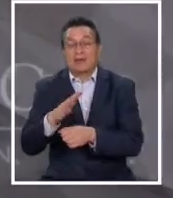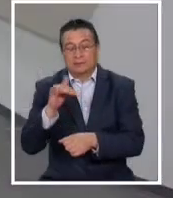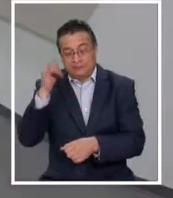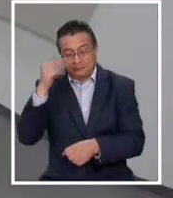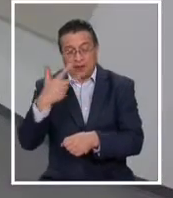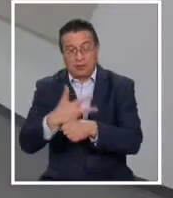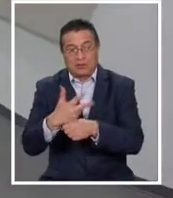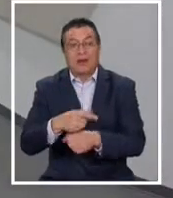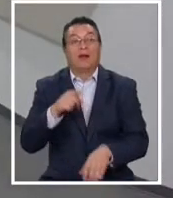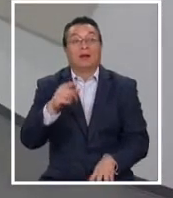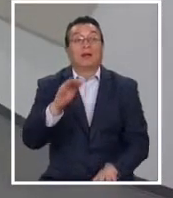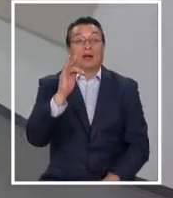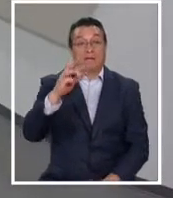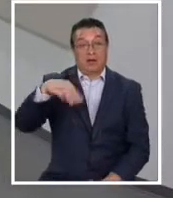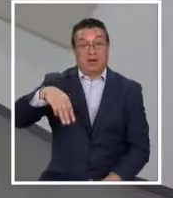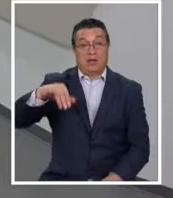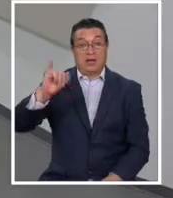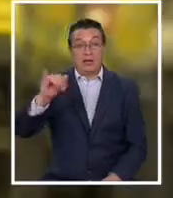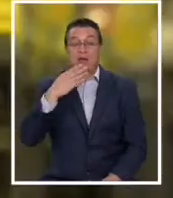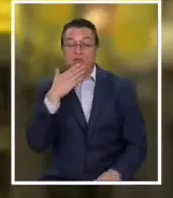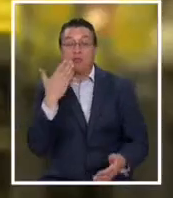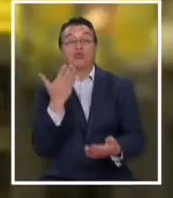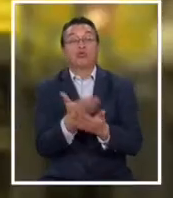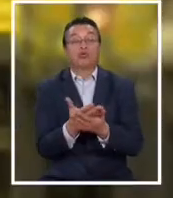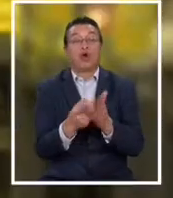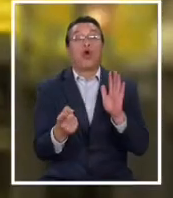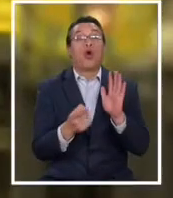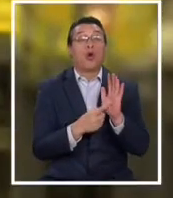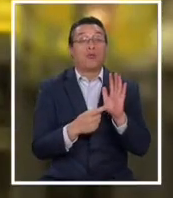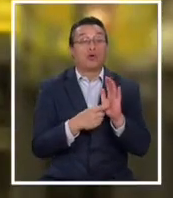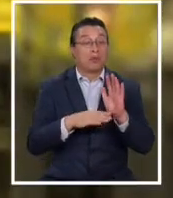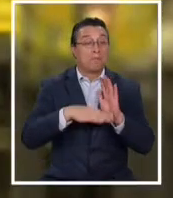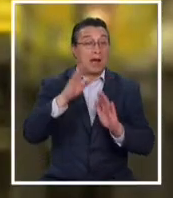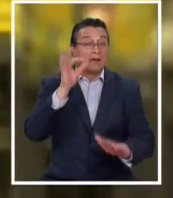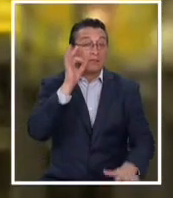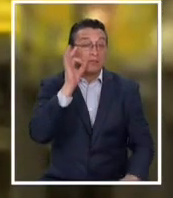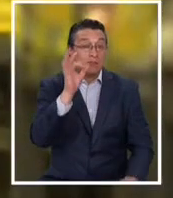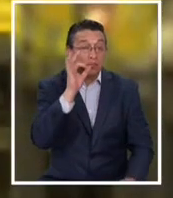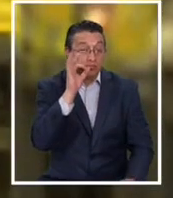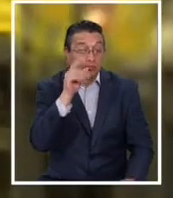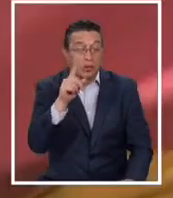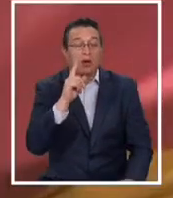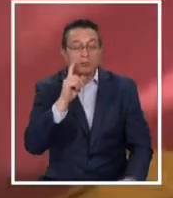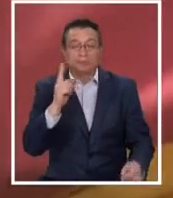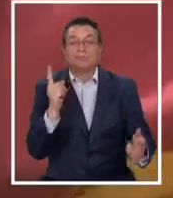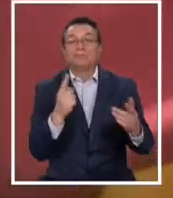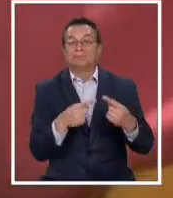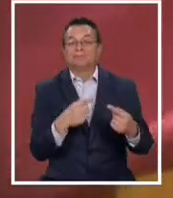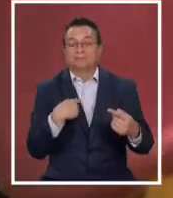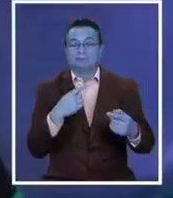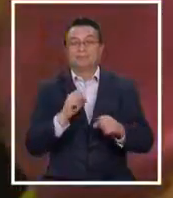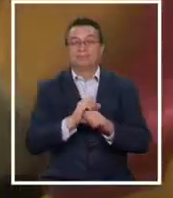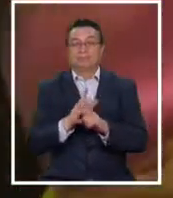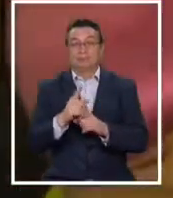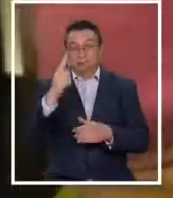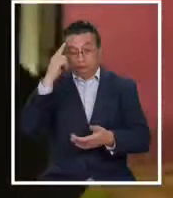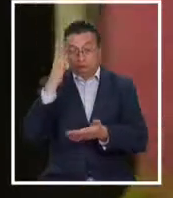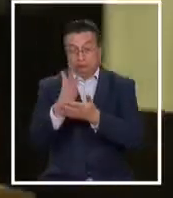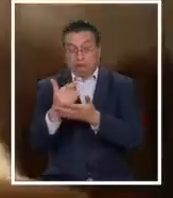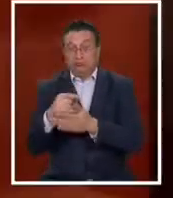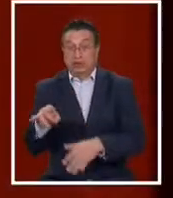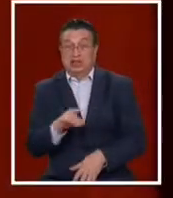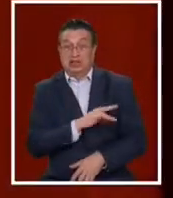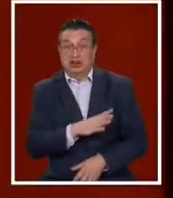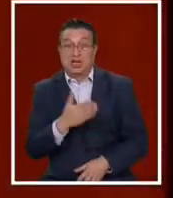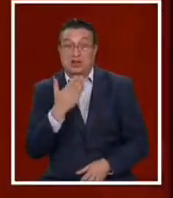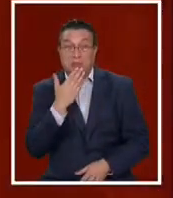propuesta del FMI de elevar temporalmente el impuesto a los más ricos para enfrentar la pandemia, una idea que también ronda en Chile.